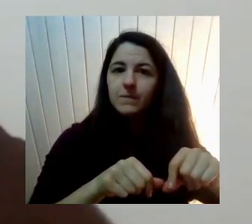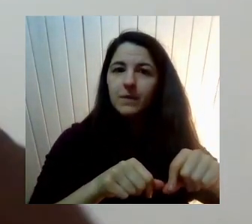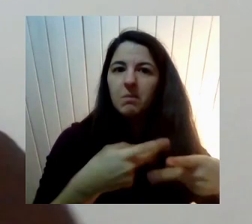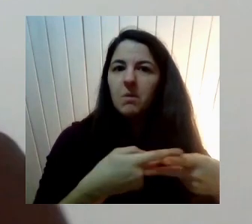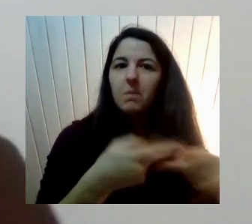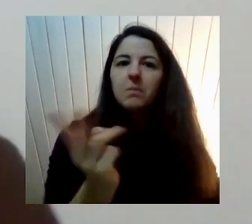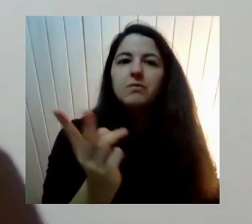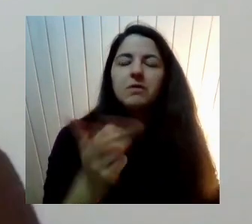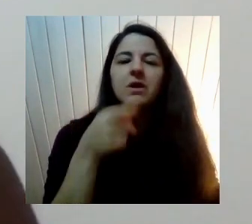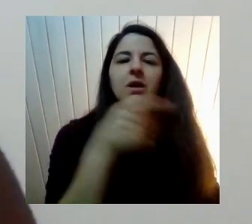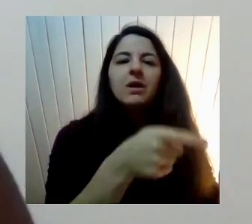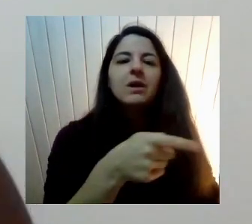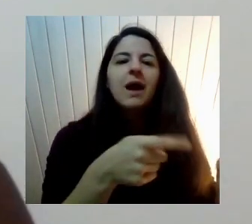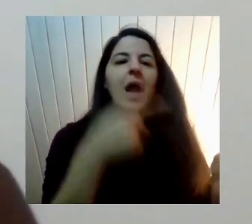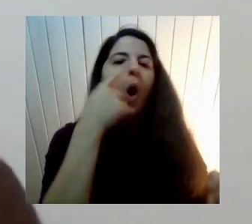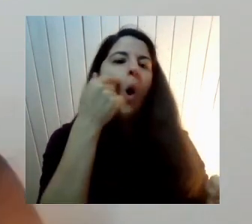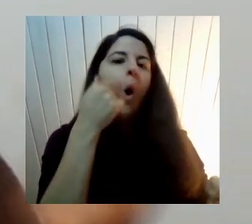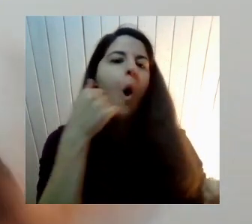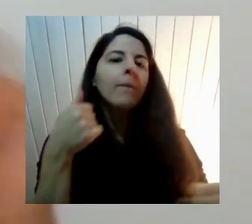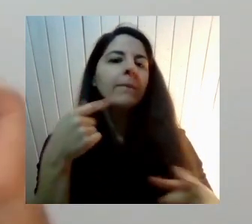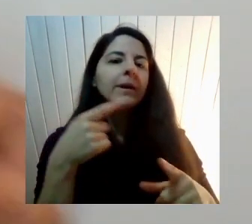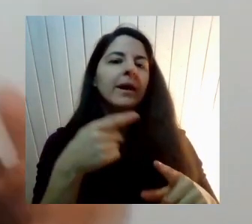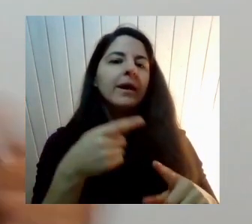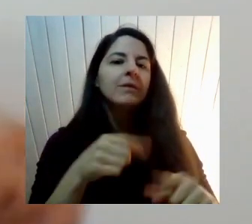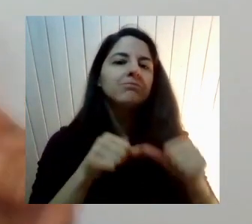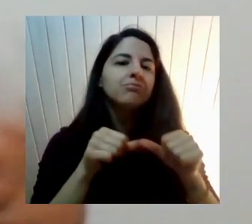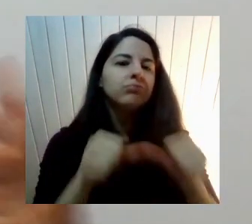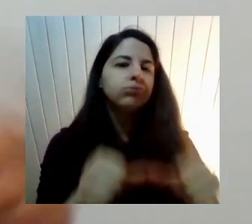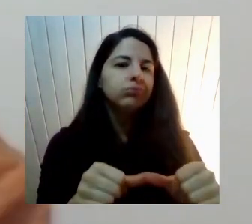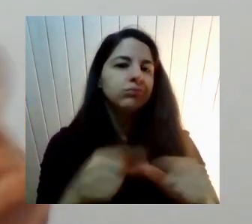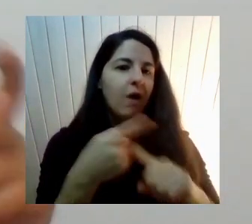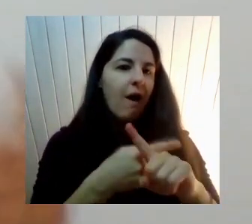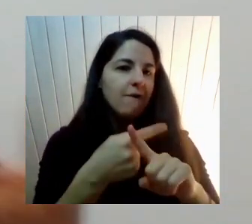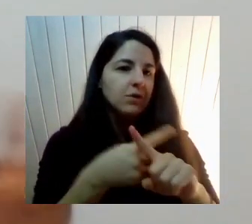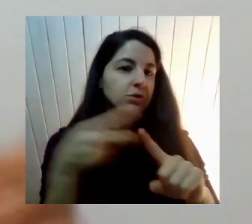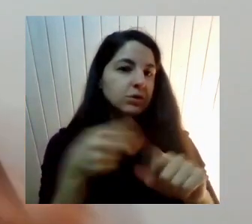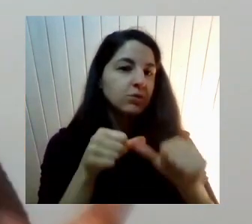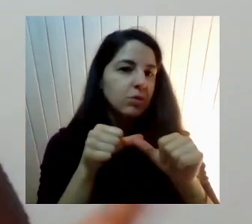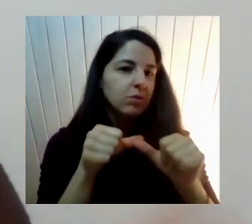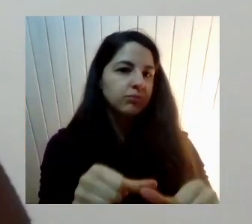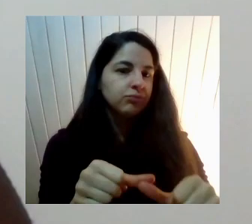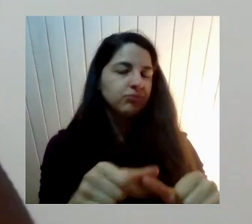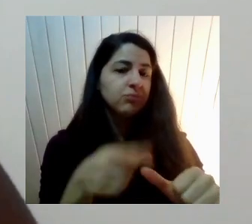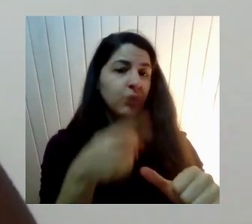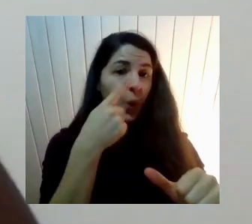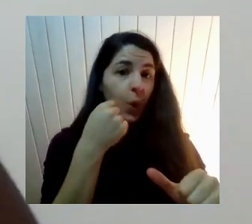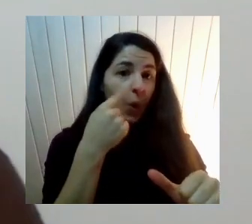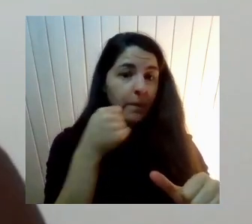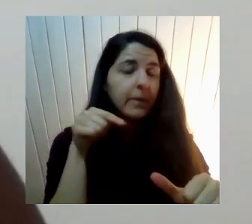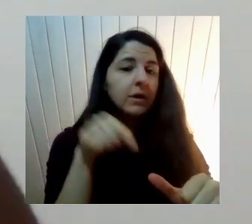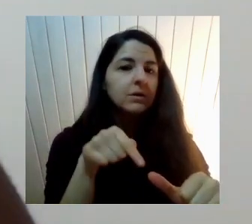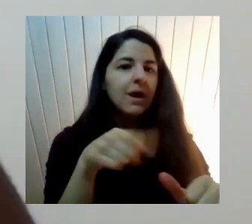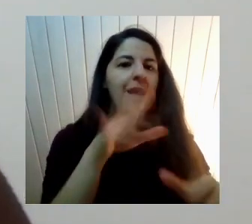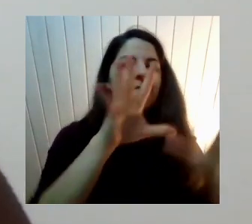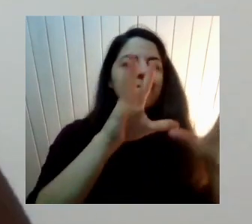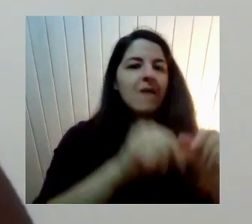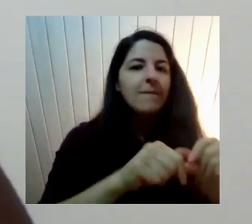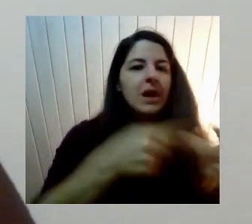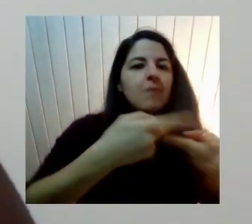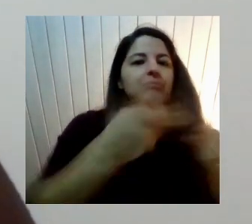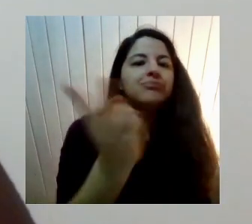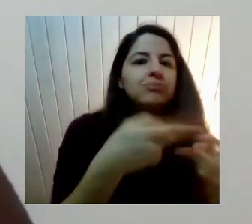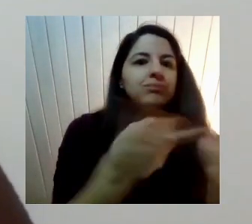A su hija Y que la llevó A un suicidio Que es también Una cosa interesante Y un debate A pensar A propósito de la ley De femicidio Cuando